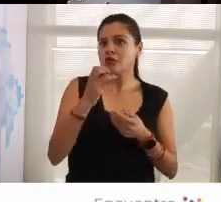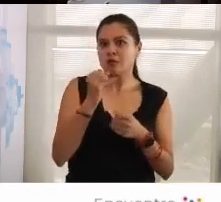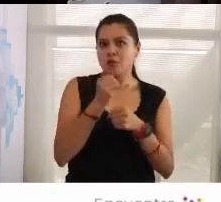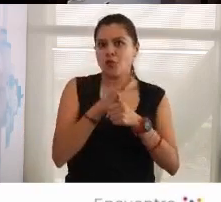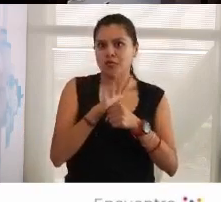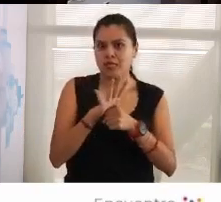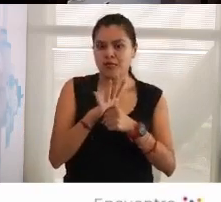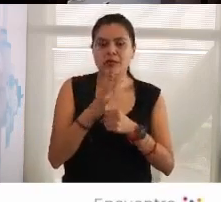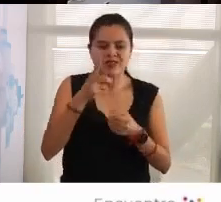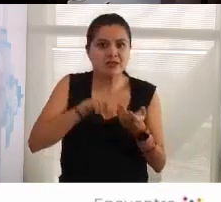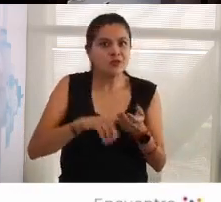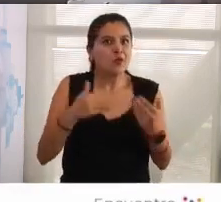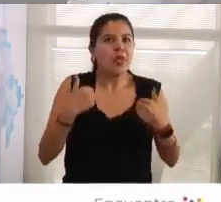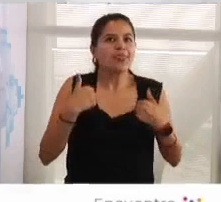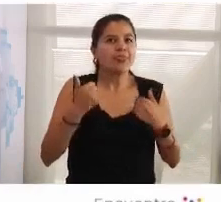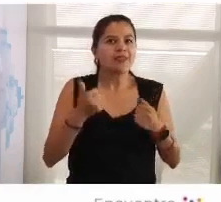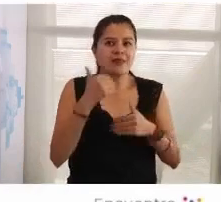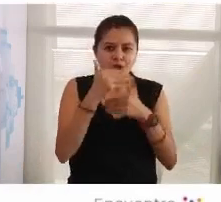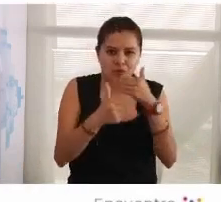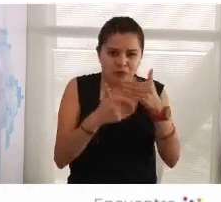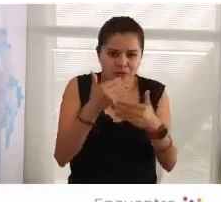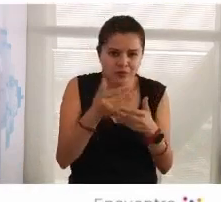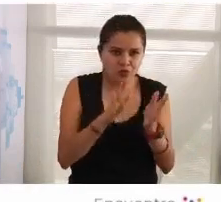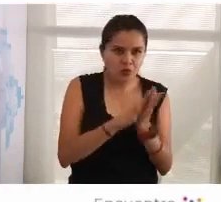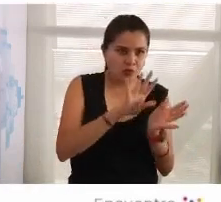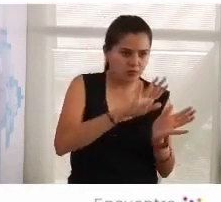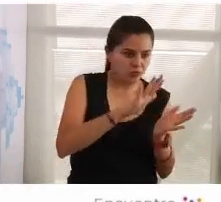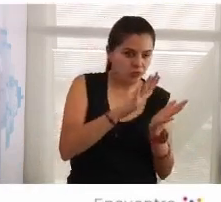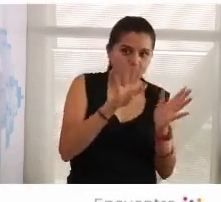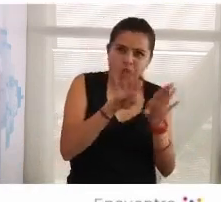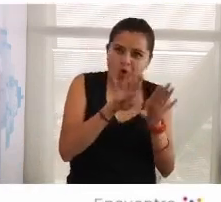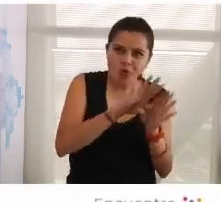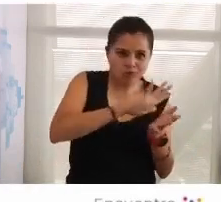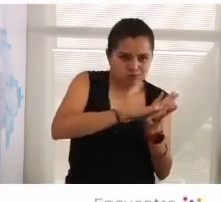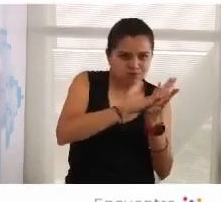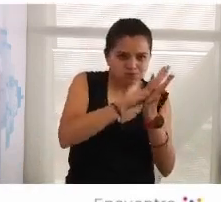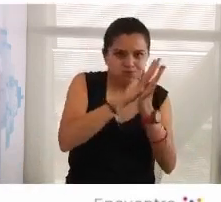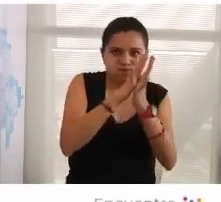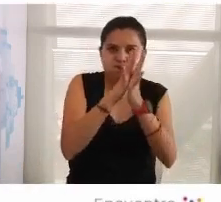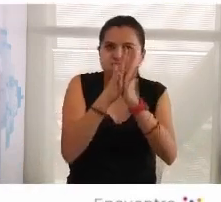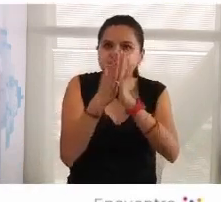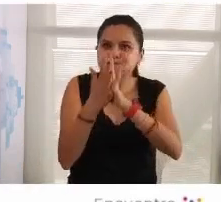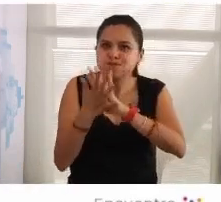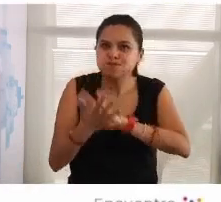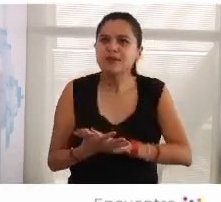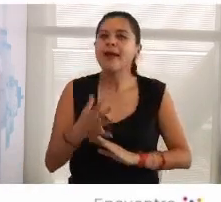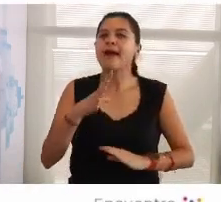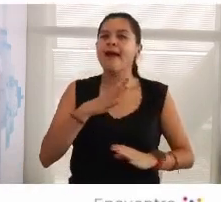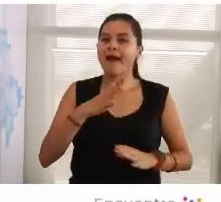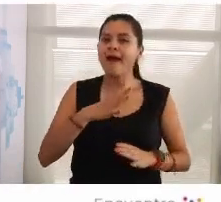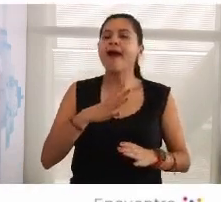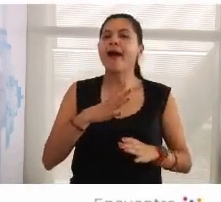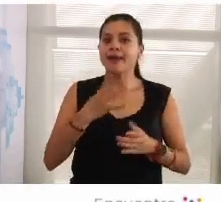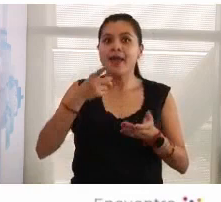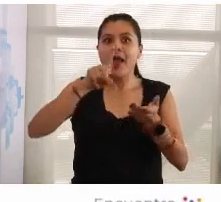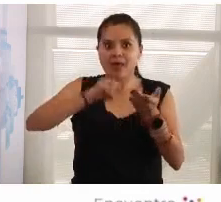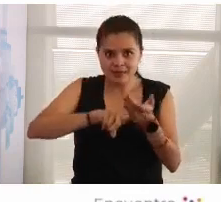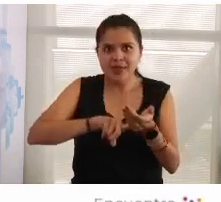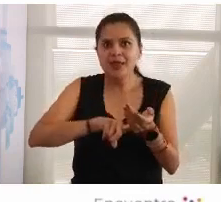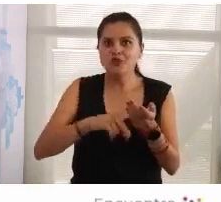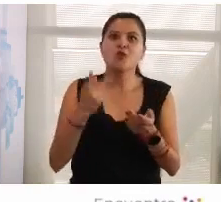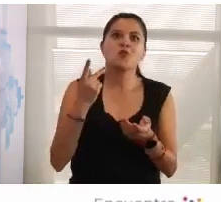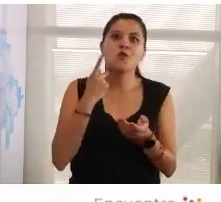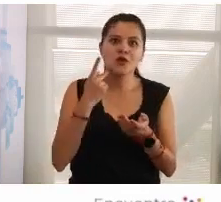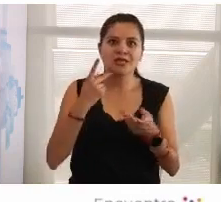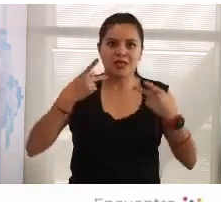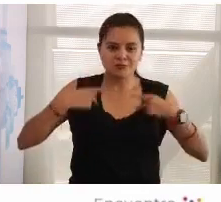y ya creo que en estos procesos de transición hay parte de ciertos actores políticos que entienden que somos un brazo de